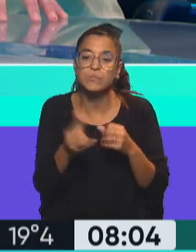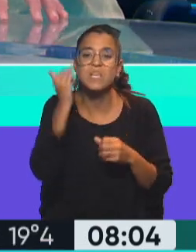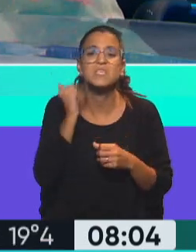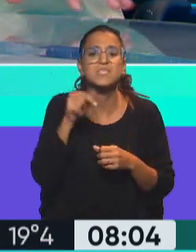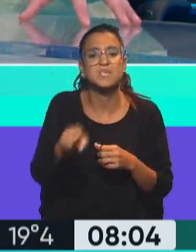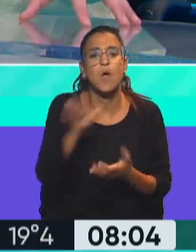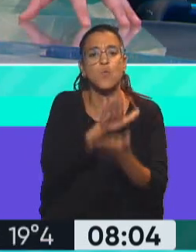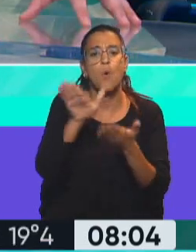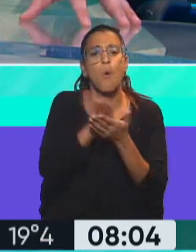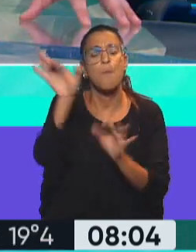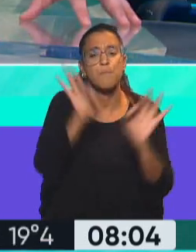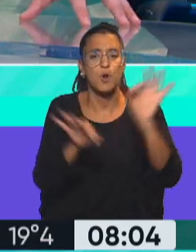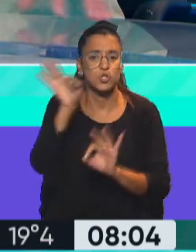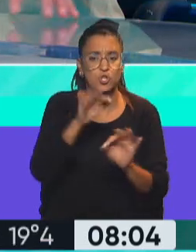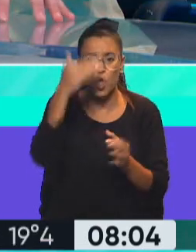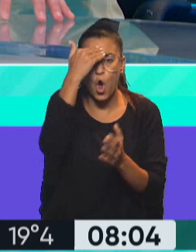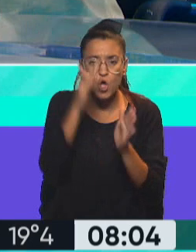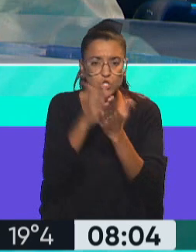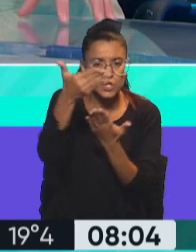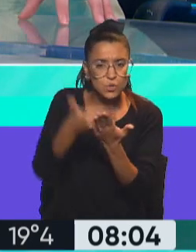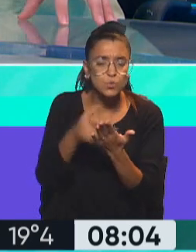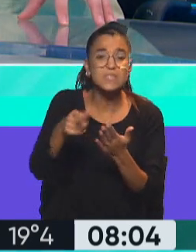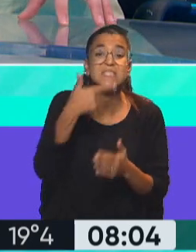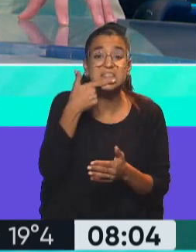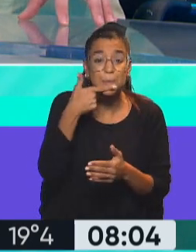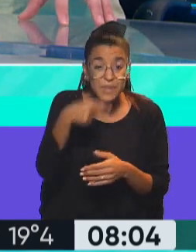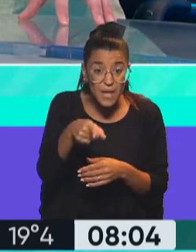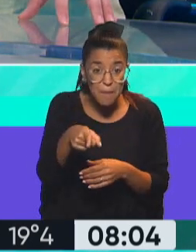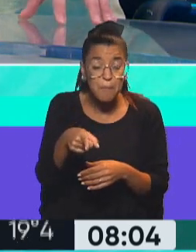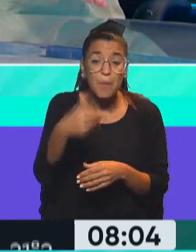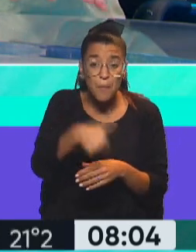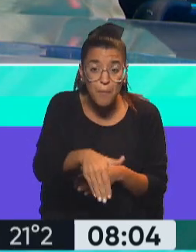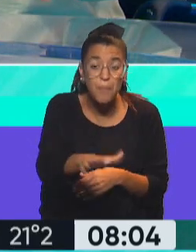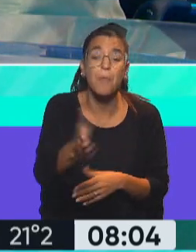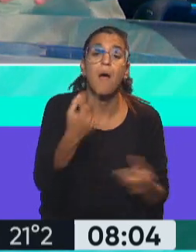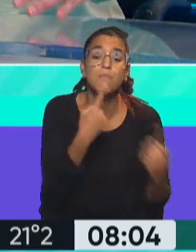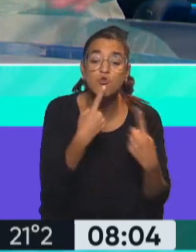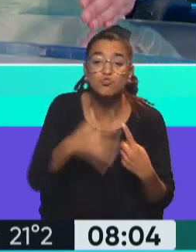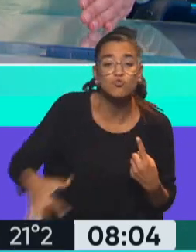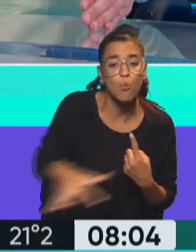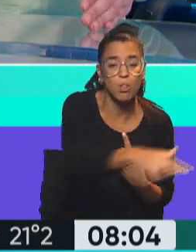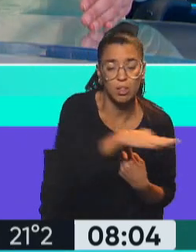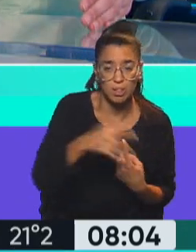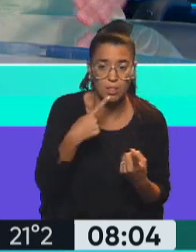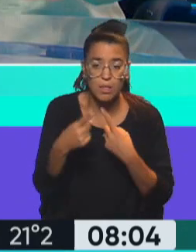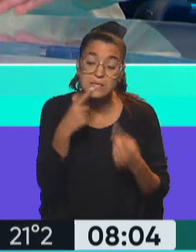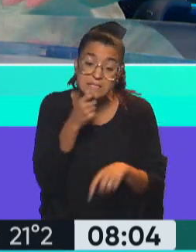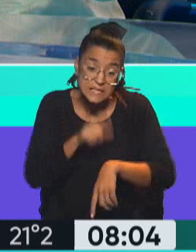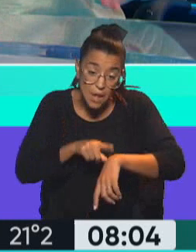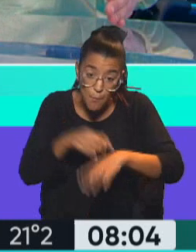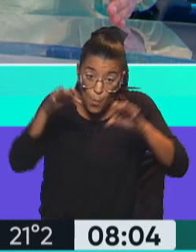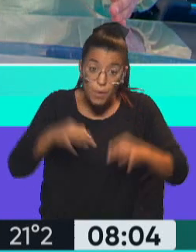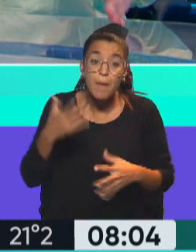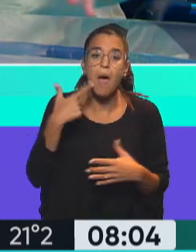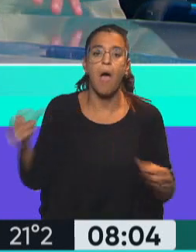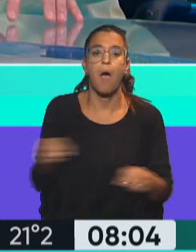el nuevo proyecto de Constitución. En septiembre está planeado que haya un plebiscito, si todo marcha en los tiempos normales, para